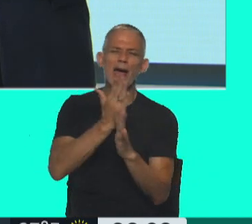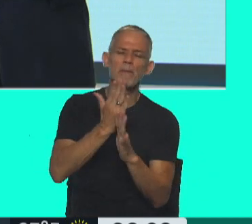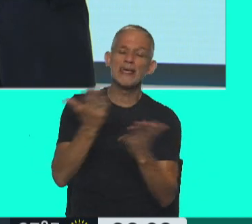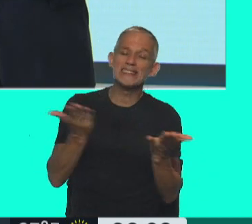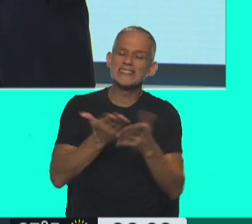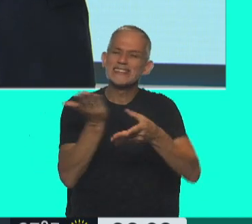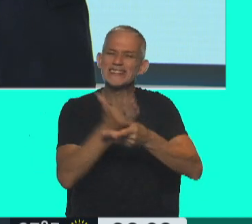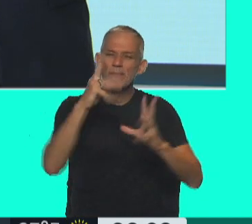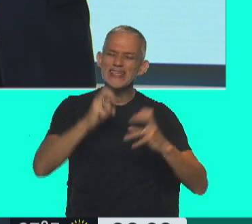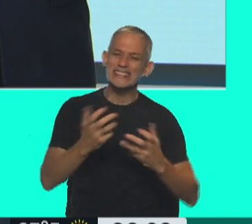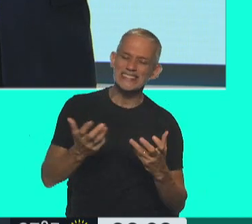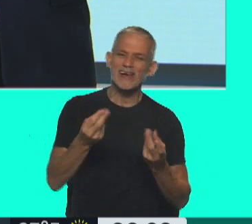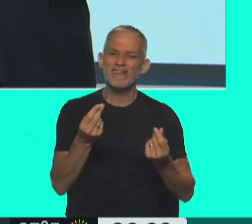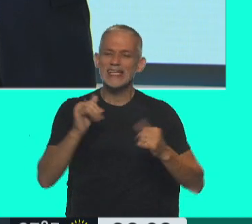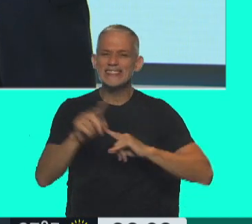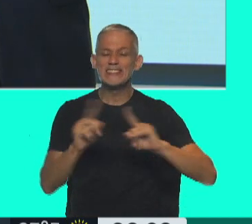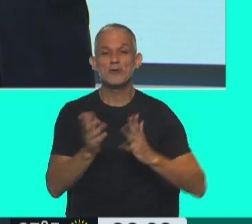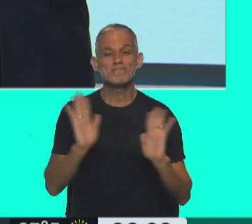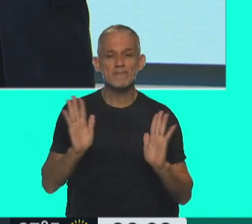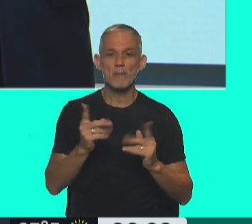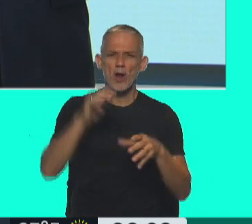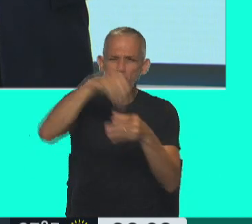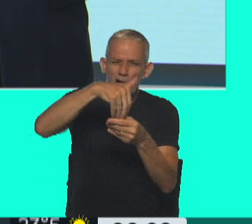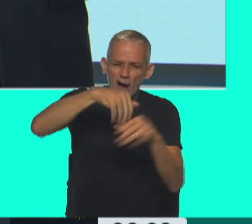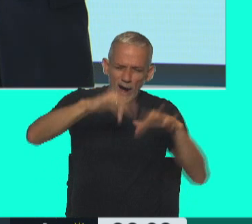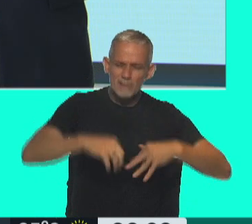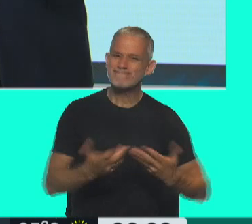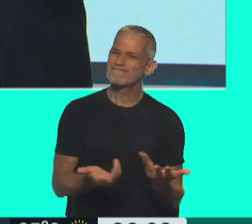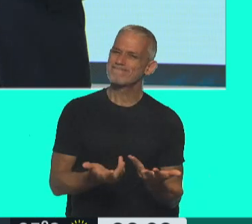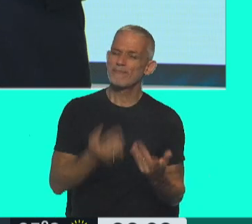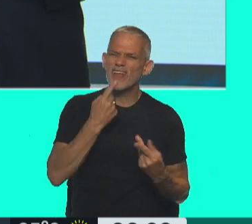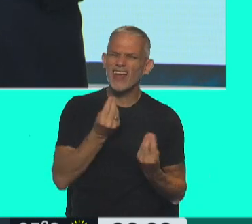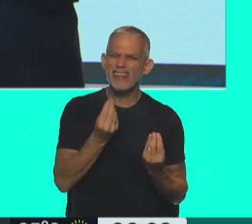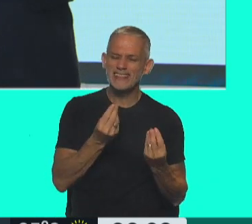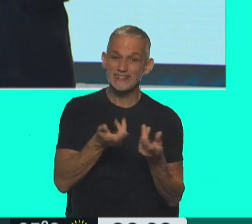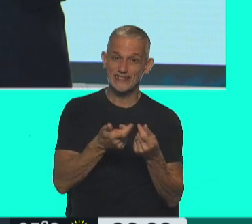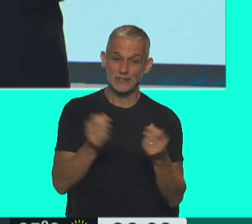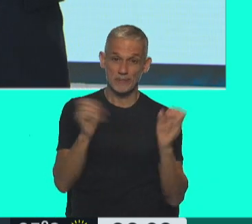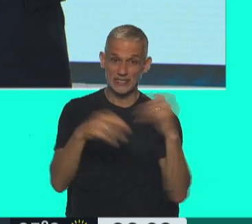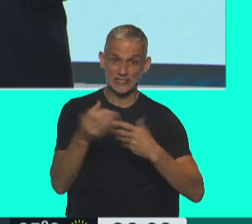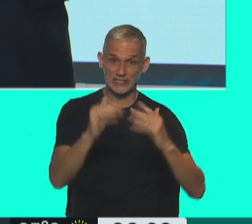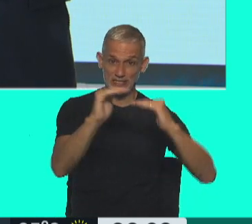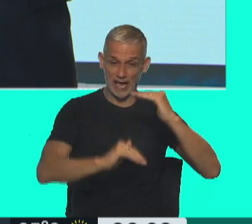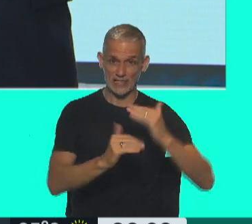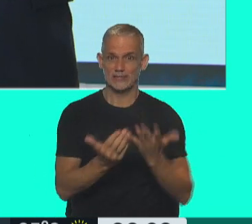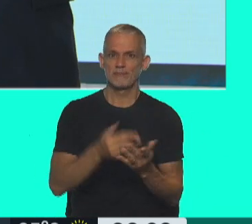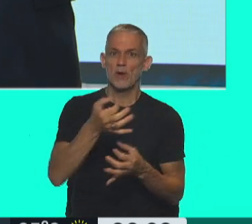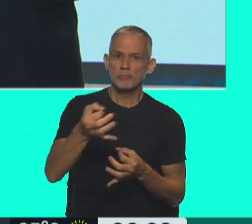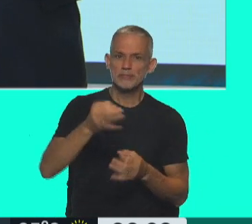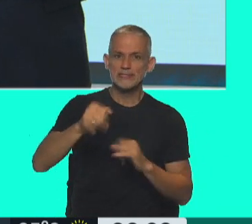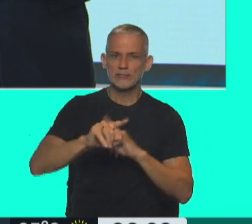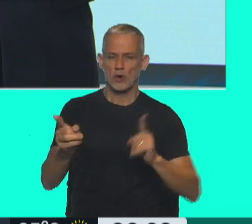causa judicial, pero poco se habla del contenido de los chats, es decir, lo que dicen los chats es efectivamente cierto o no.